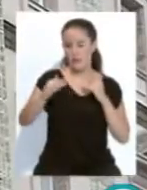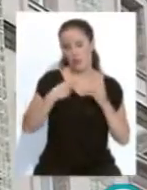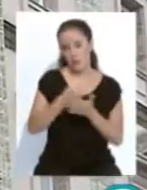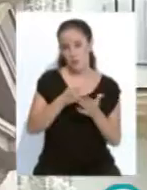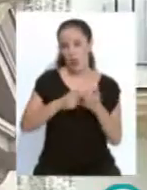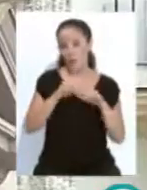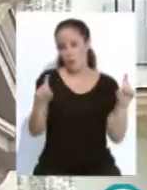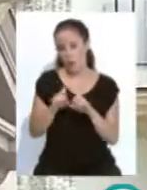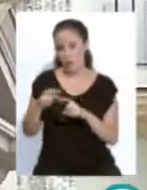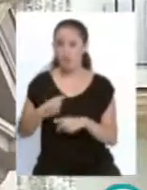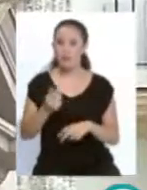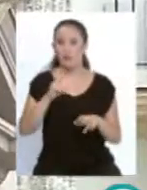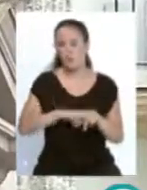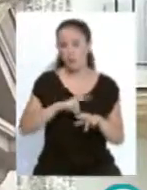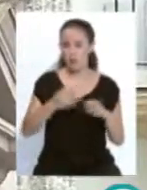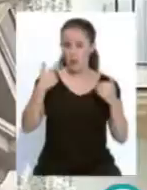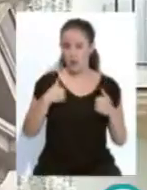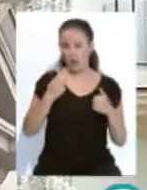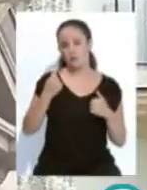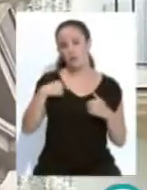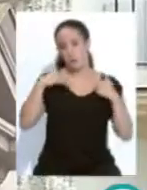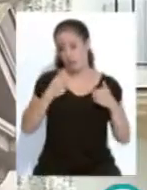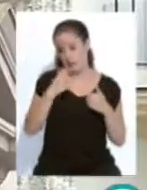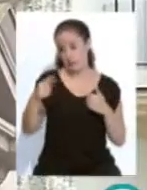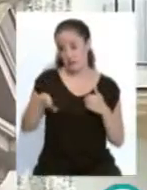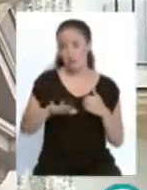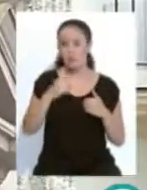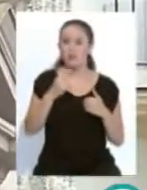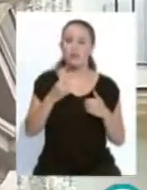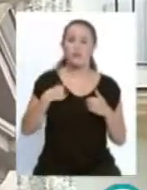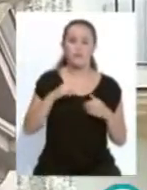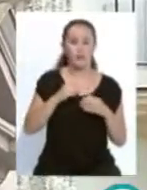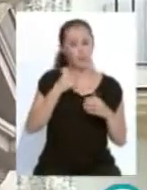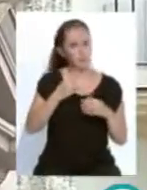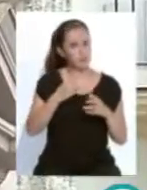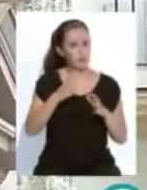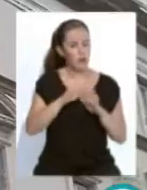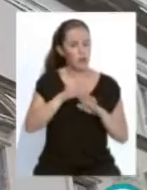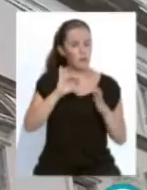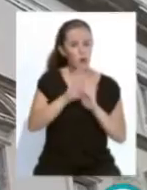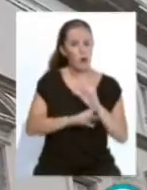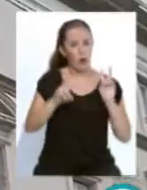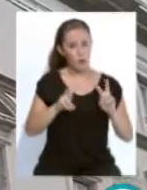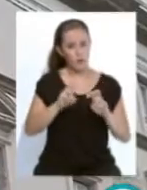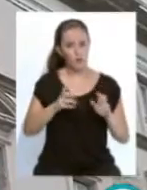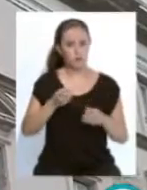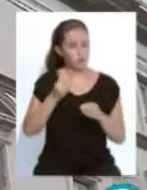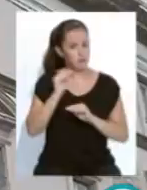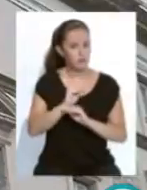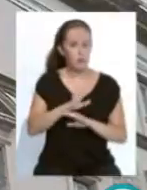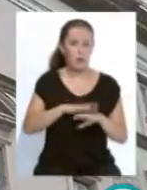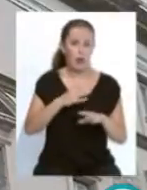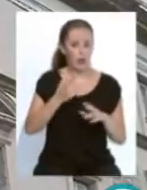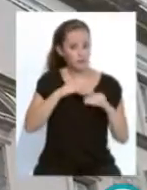a proveedores, la Diputación, según el responsable del Área, estaría en disposición de afrontar nuevos programas de inversiones financieramente